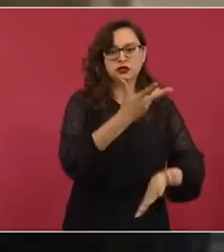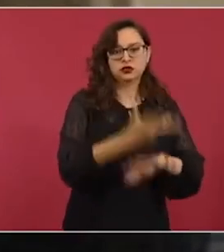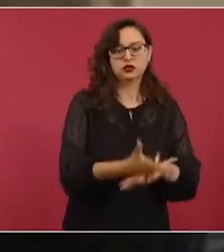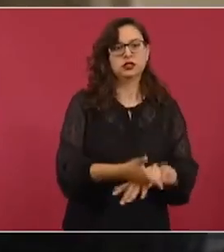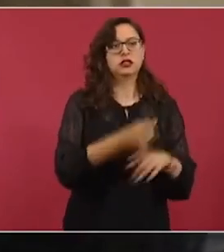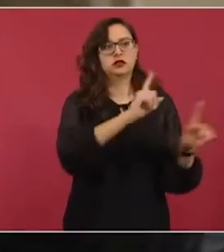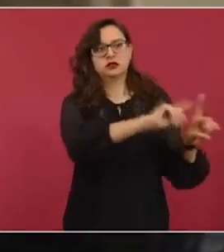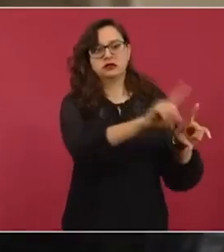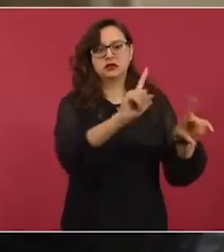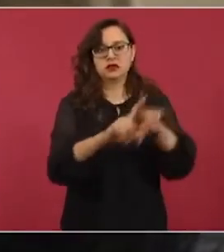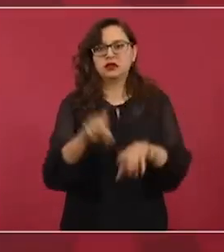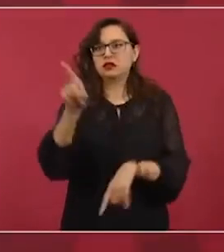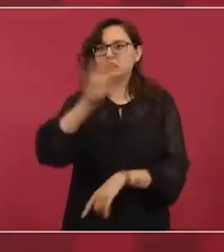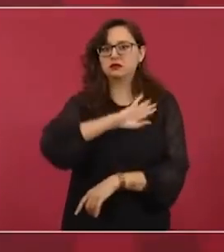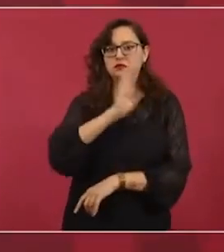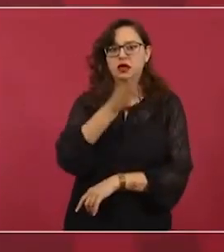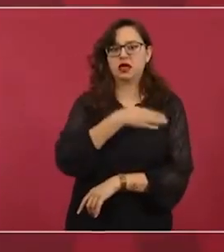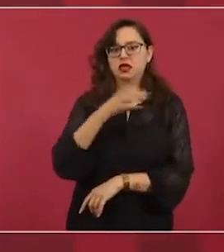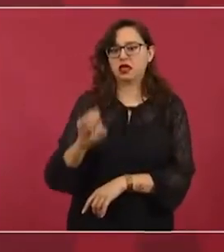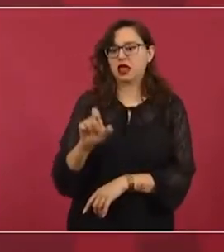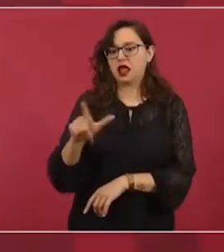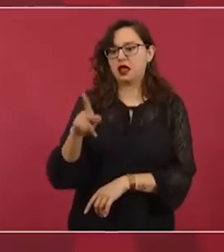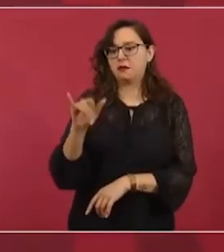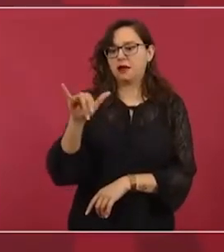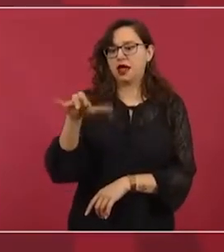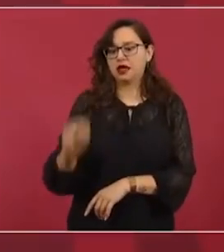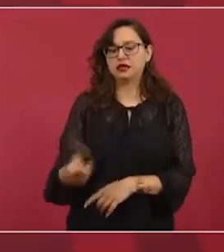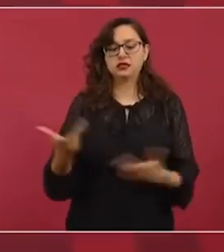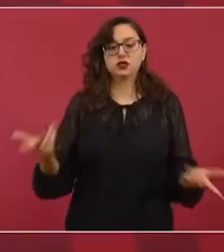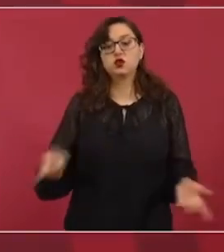¿quiénes son los dueños del país? Entonces,